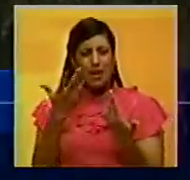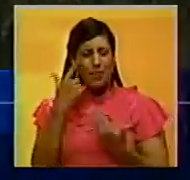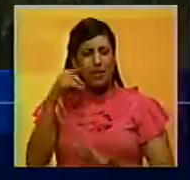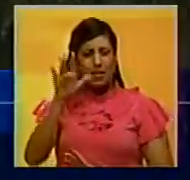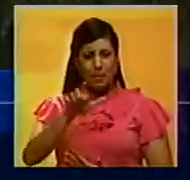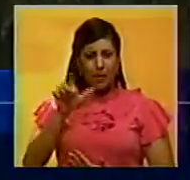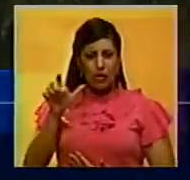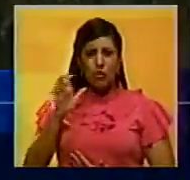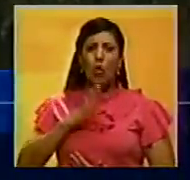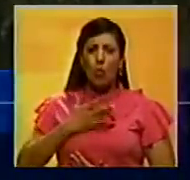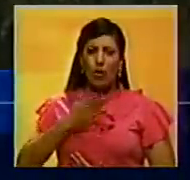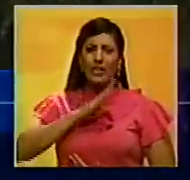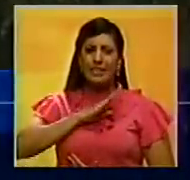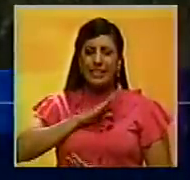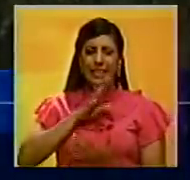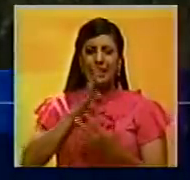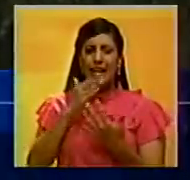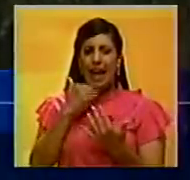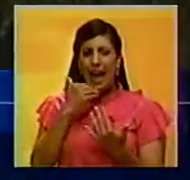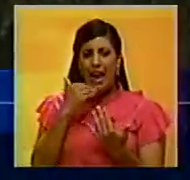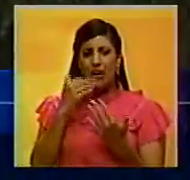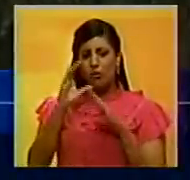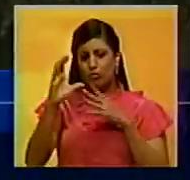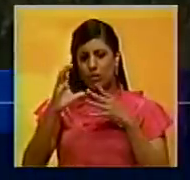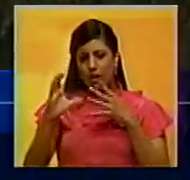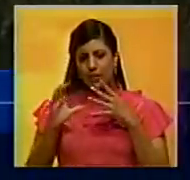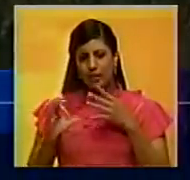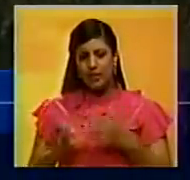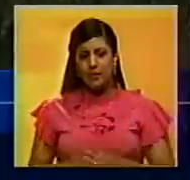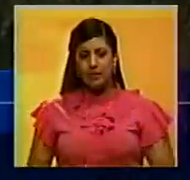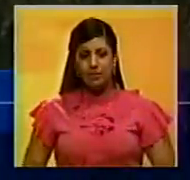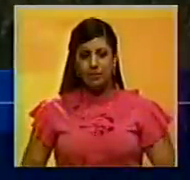sus connacionales puede tener una acción de tales características. Gracias.